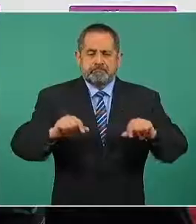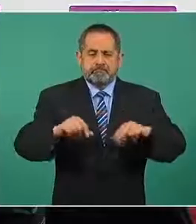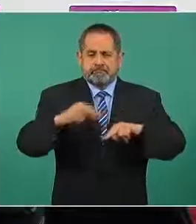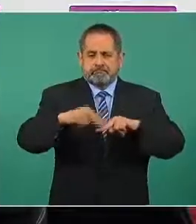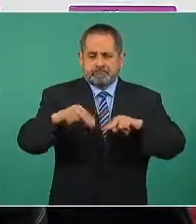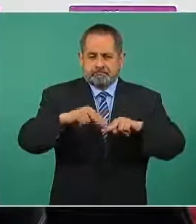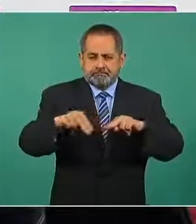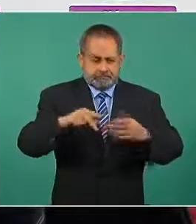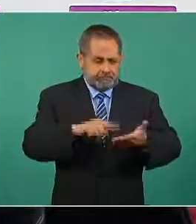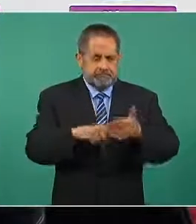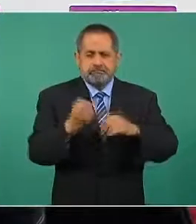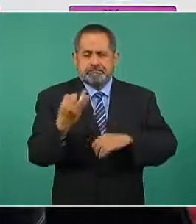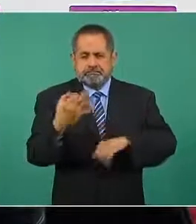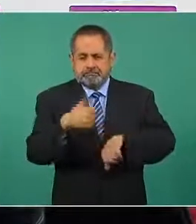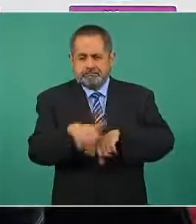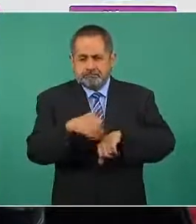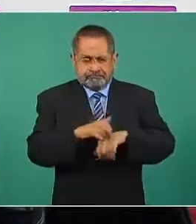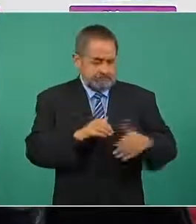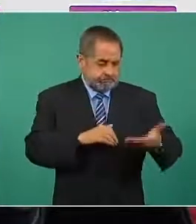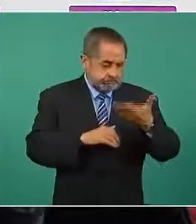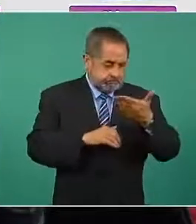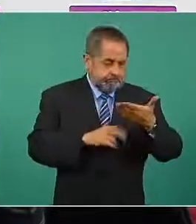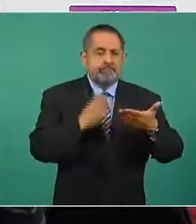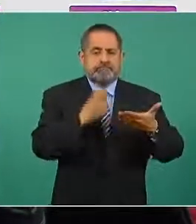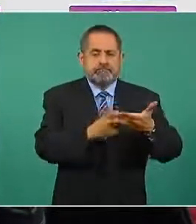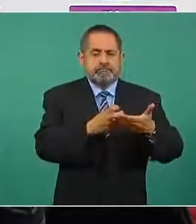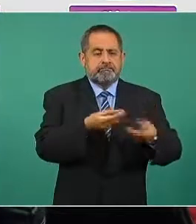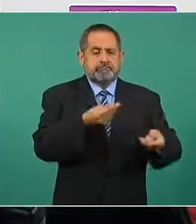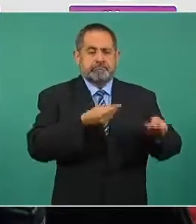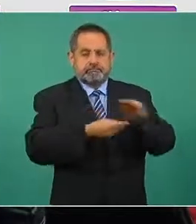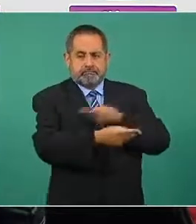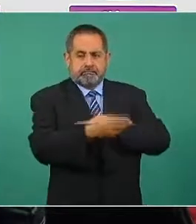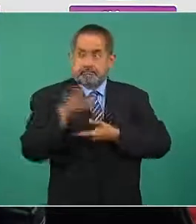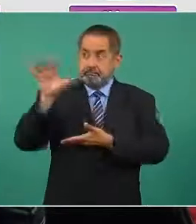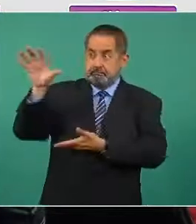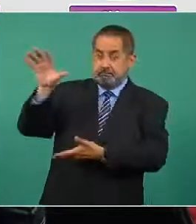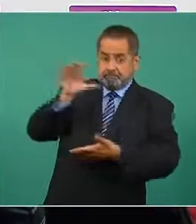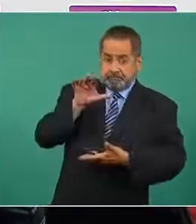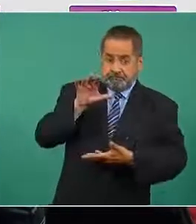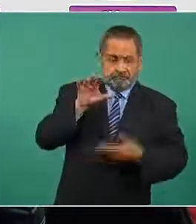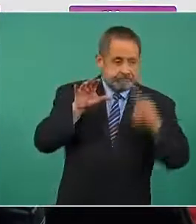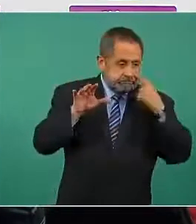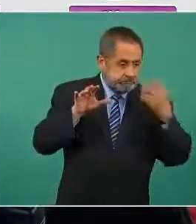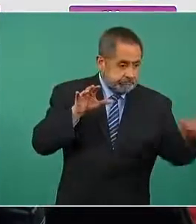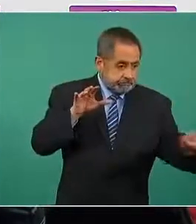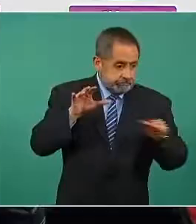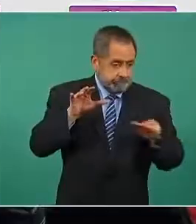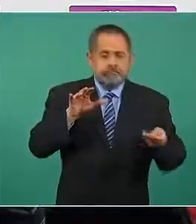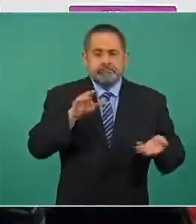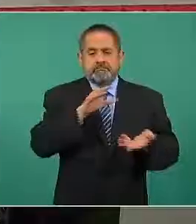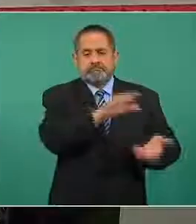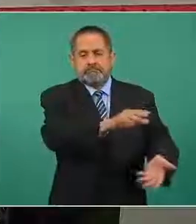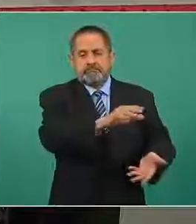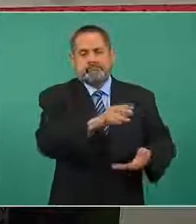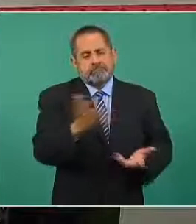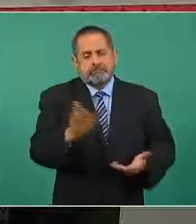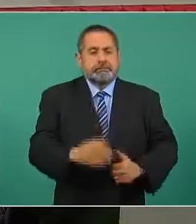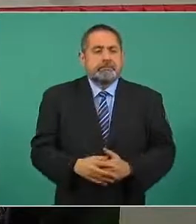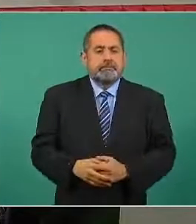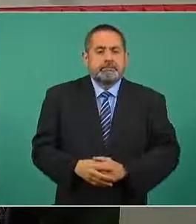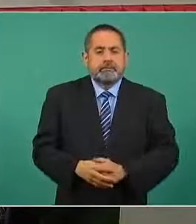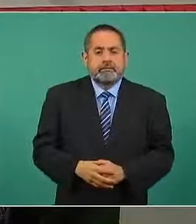que por nosotros para que se canjee en el momento en que llevemos los artículos que quedaron pendientes